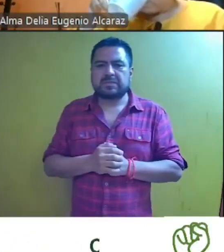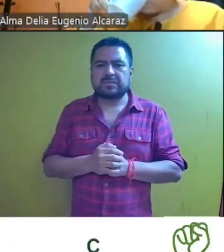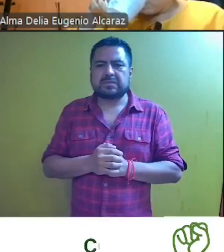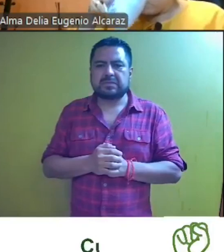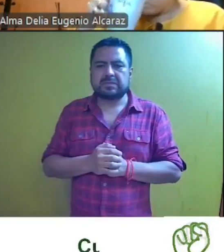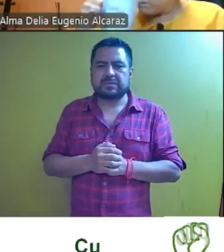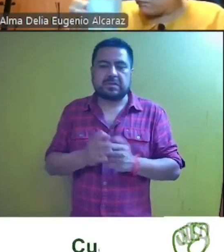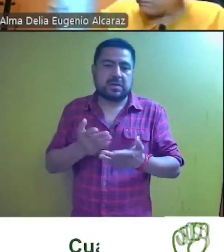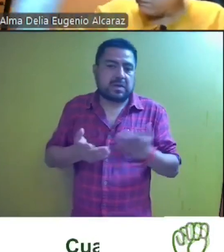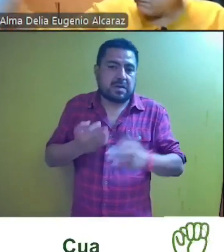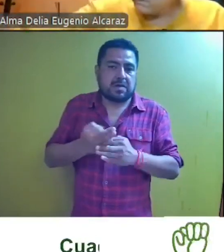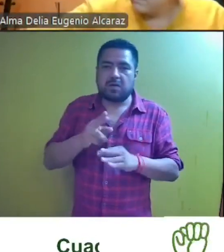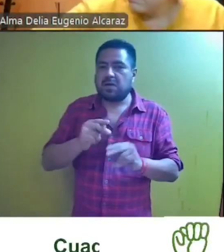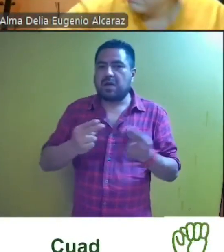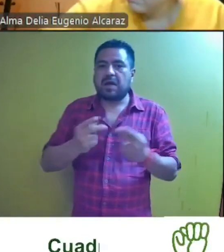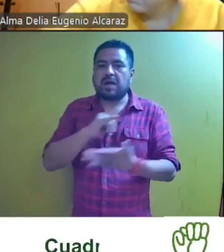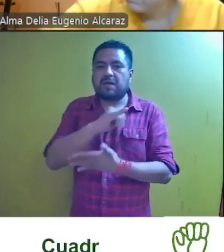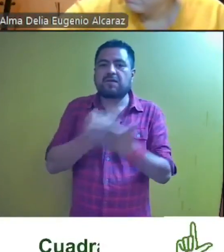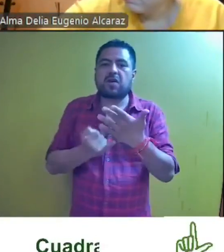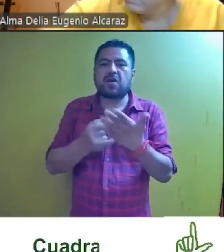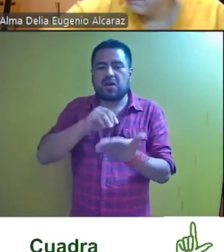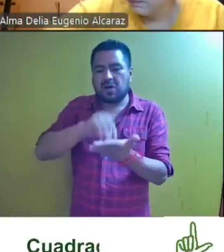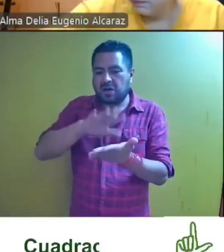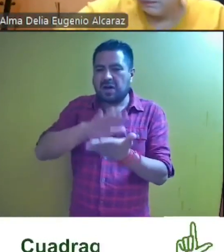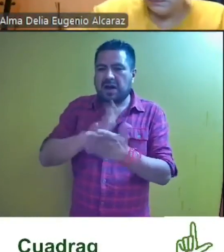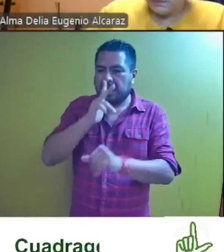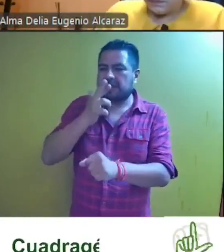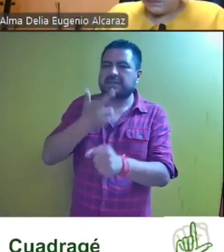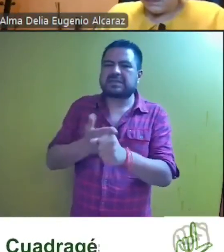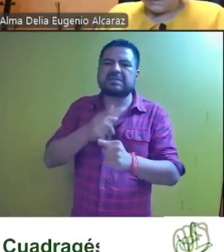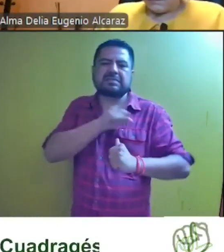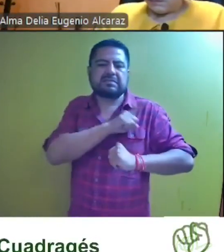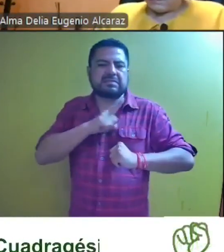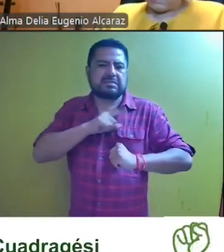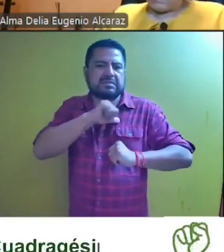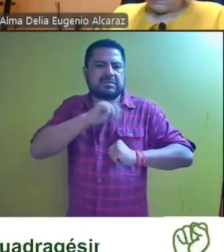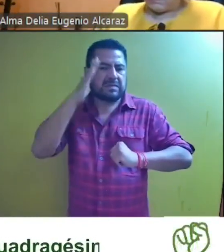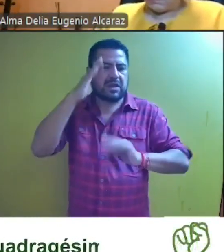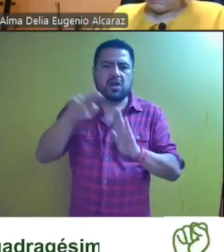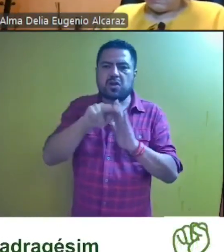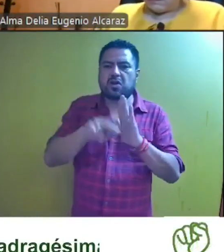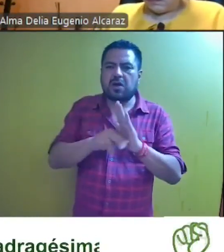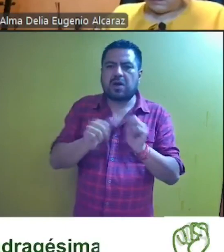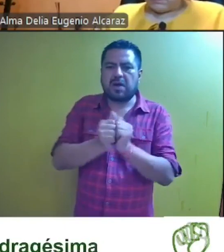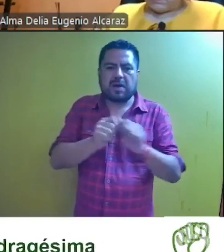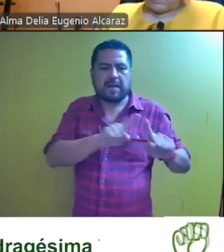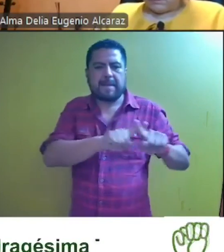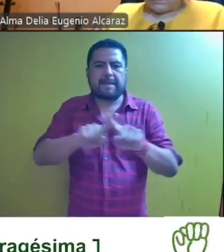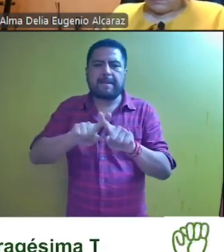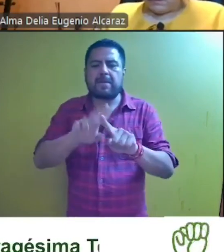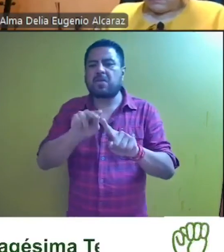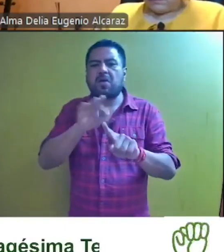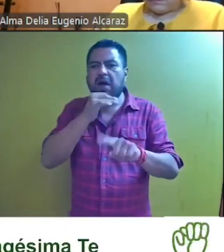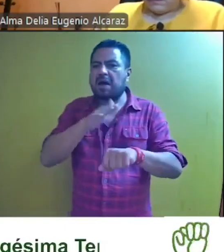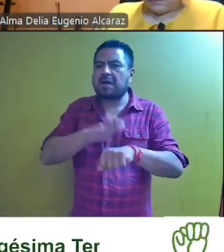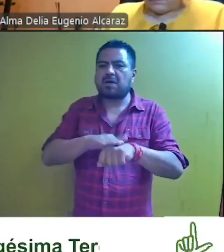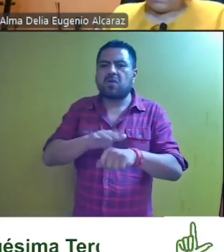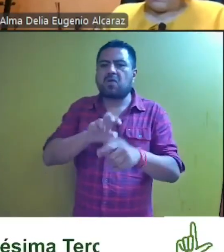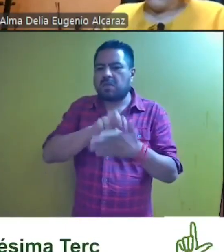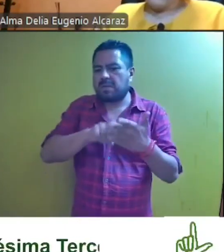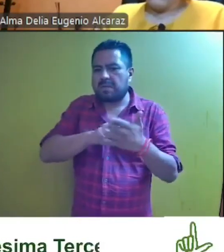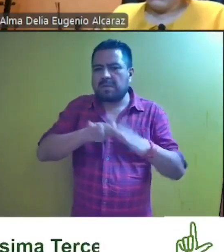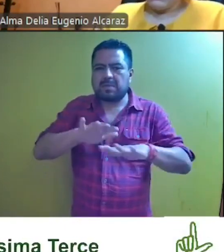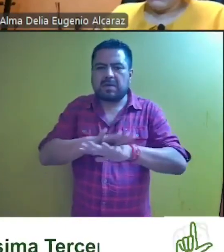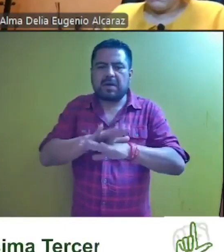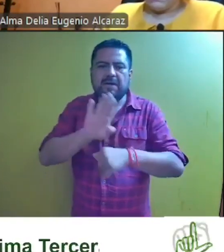en el caso de haber requerido el informe circunstanciado la responsable actúa de conformidad de la normativa partidista interna por lo cual no se advierte la actualización de